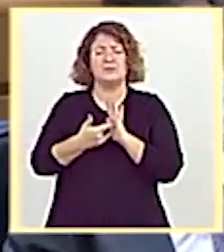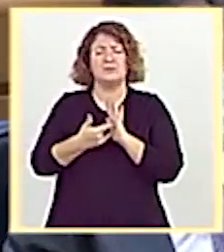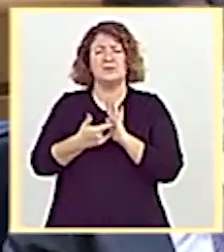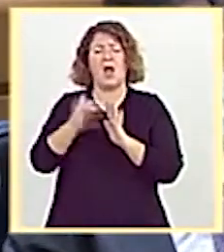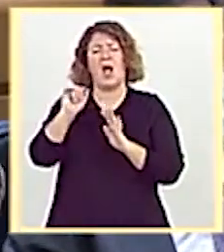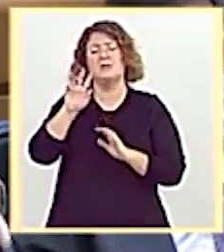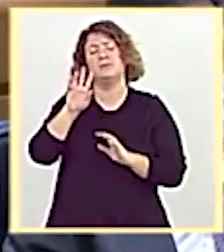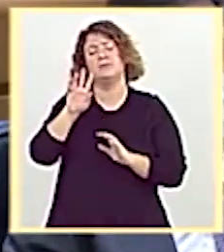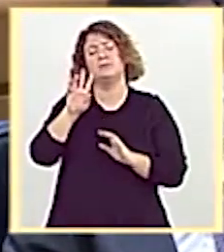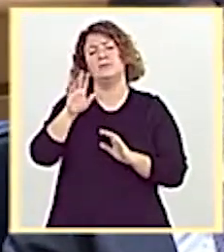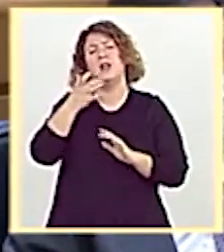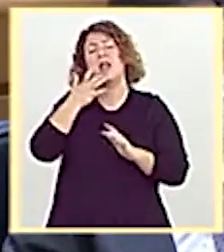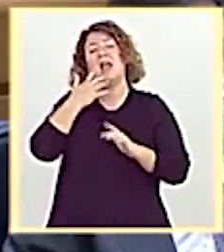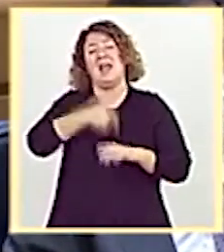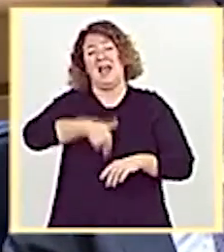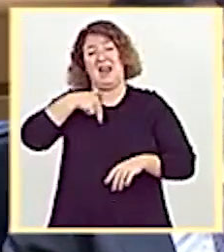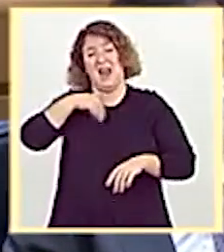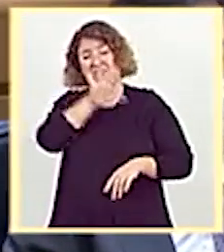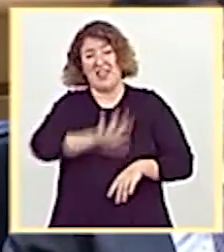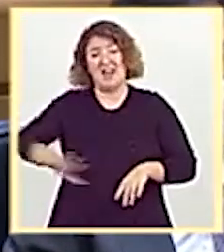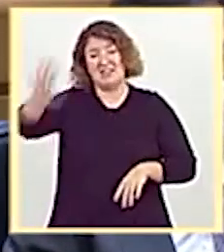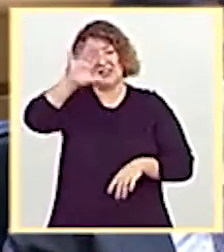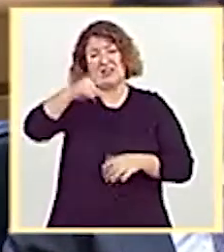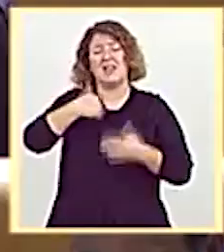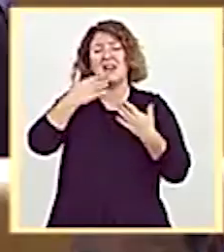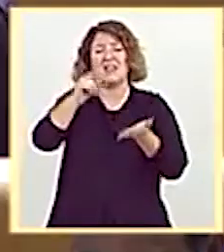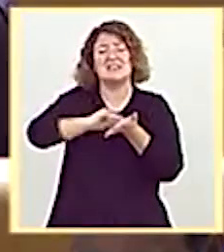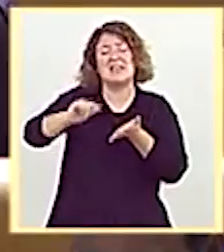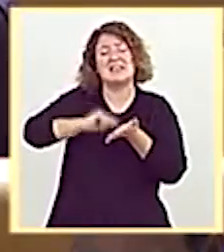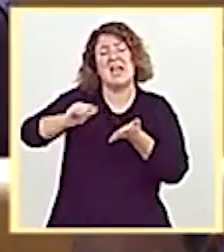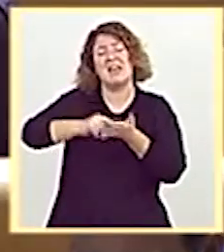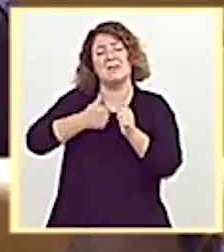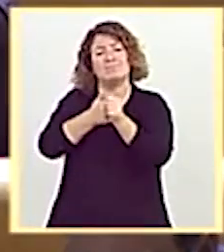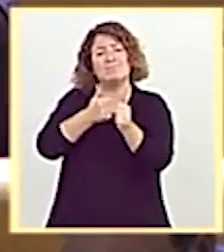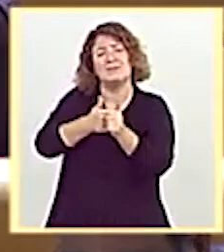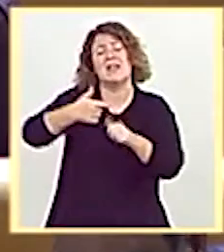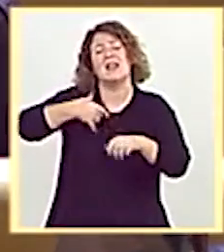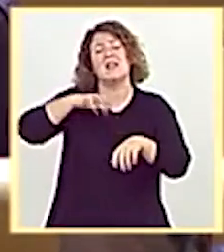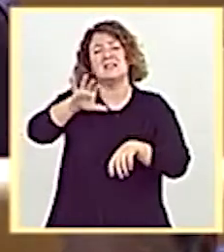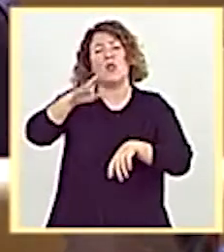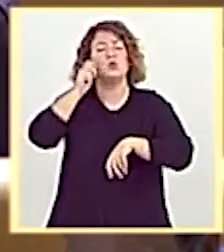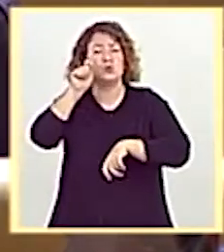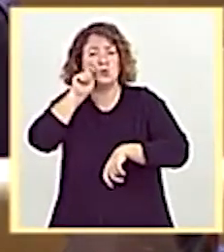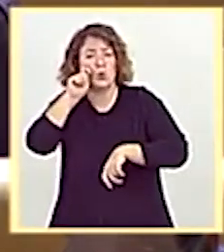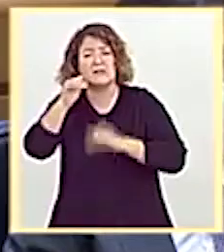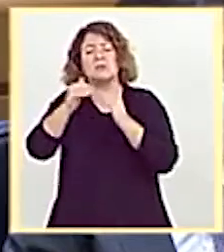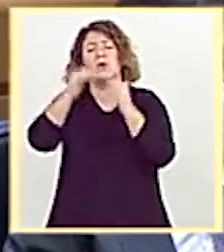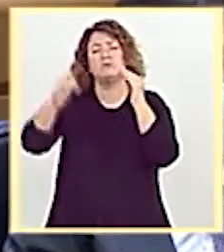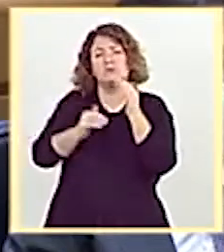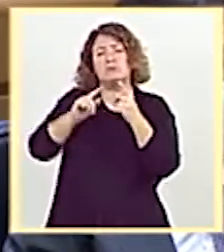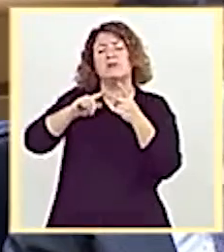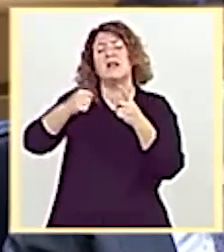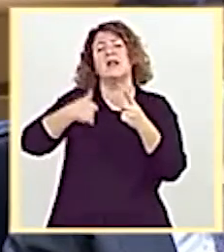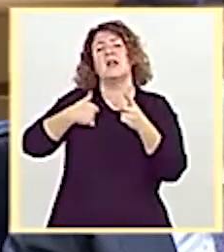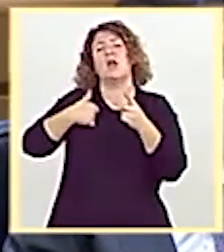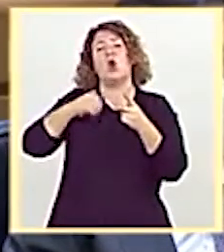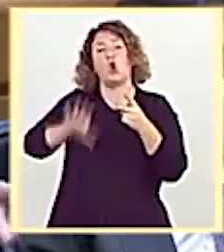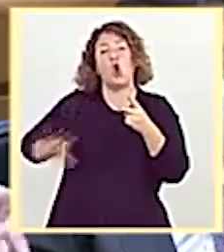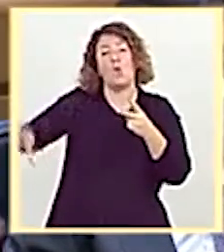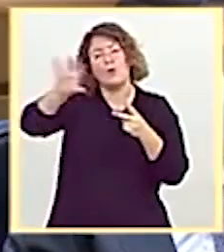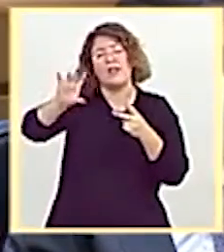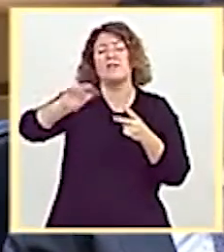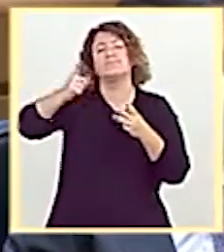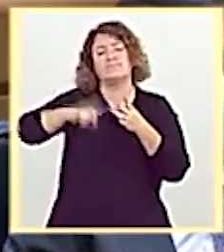Administración. la Administración General del Estado a través de la Secretaría de Estado de Turismo, comunidades autónomas y entes locales. Un ejemplo, señoría, de